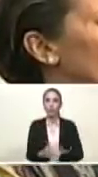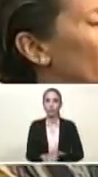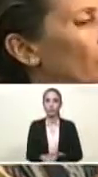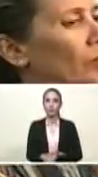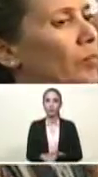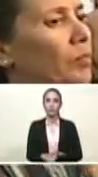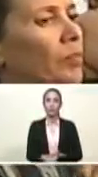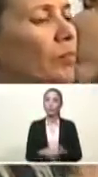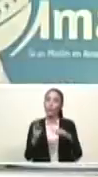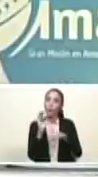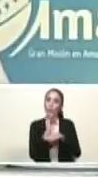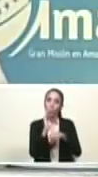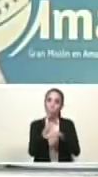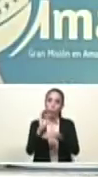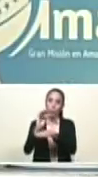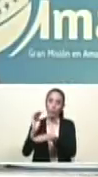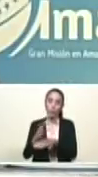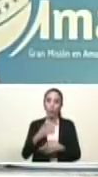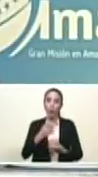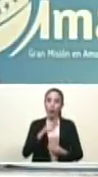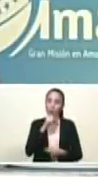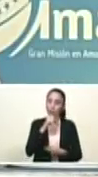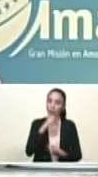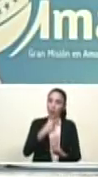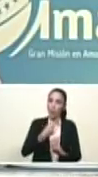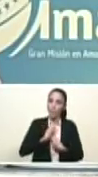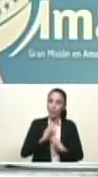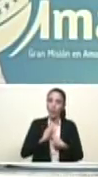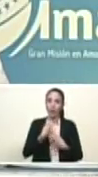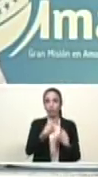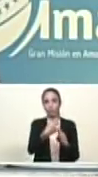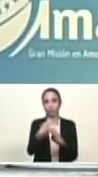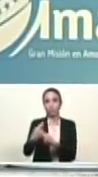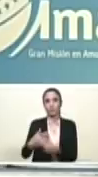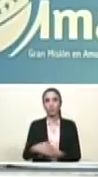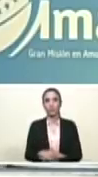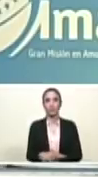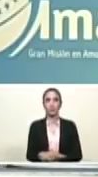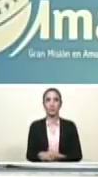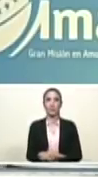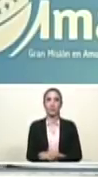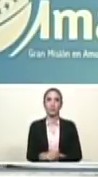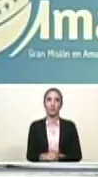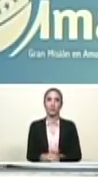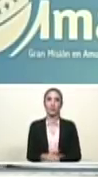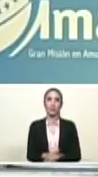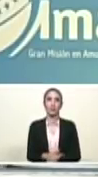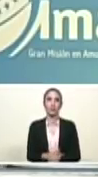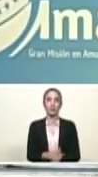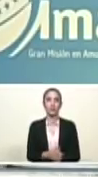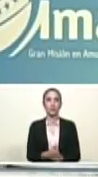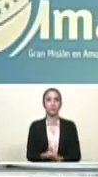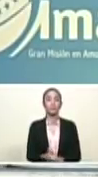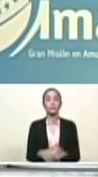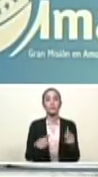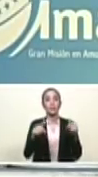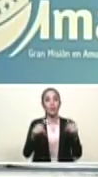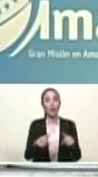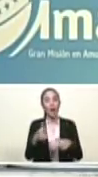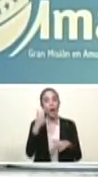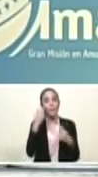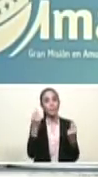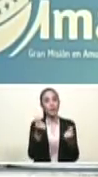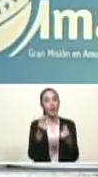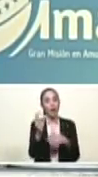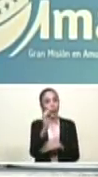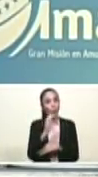Cuidando a nuestros pensionados, queriendo a nuestros pensionados. Y Venezuela llega, atención Colombia,